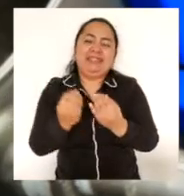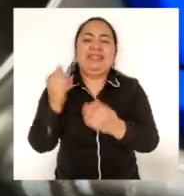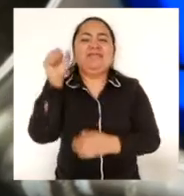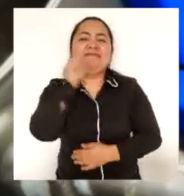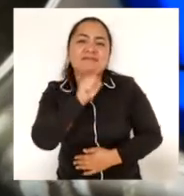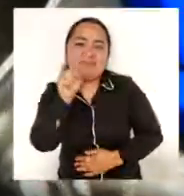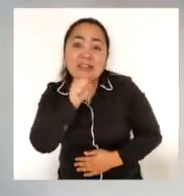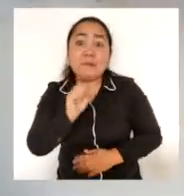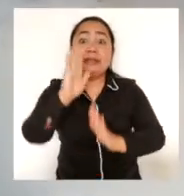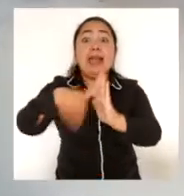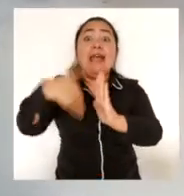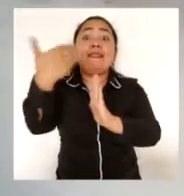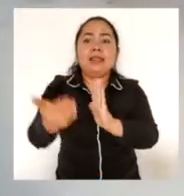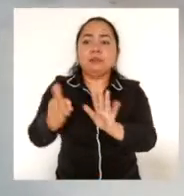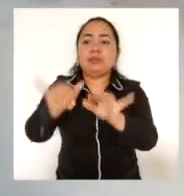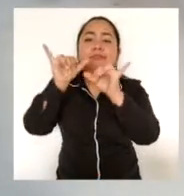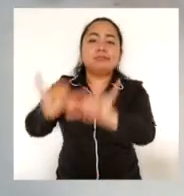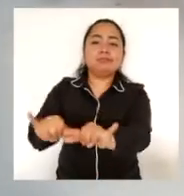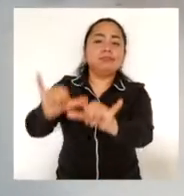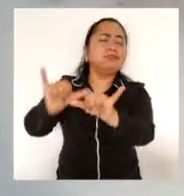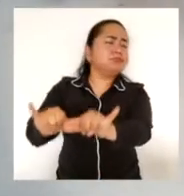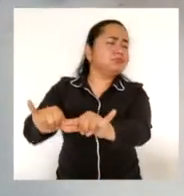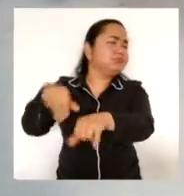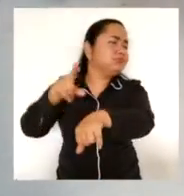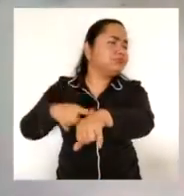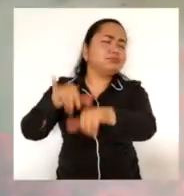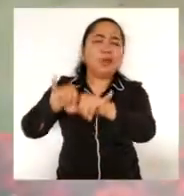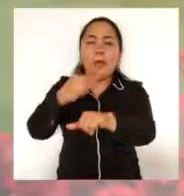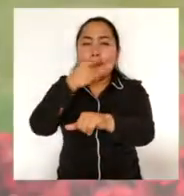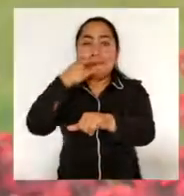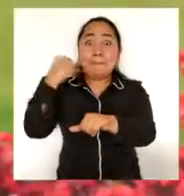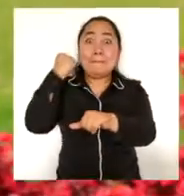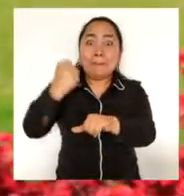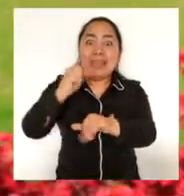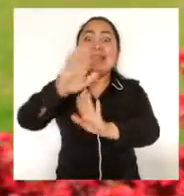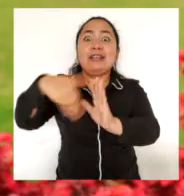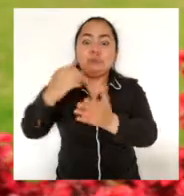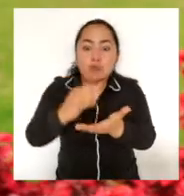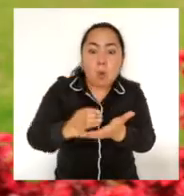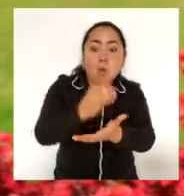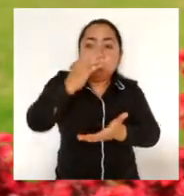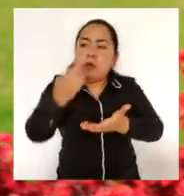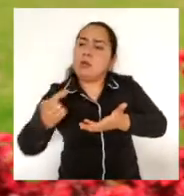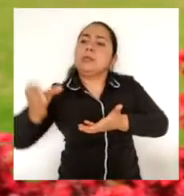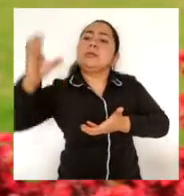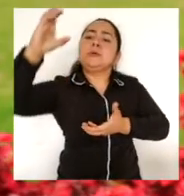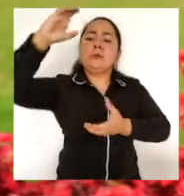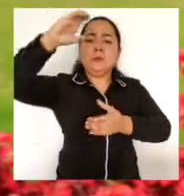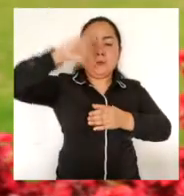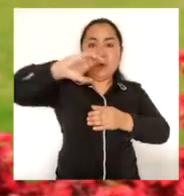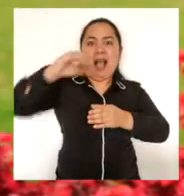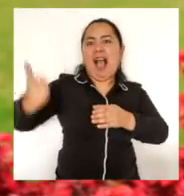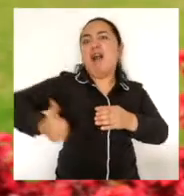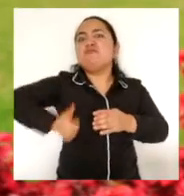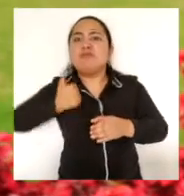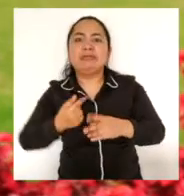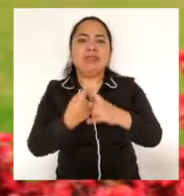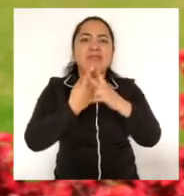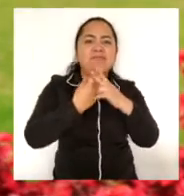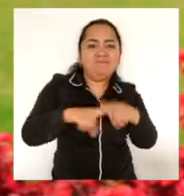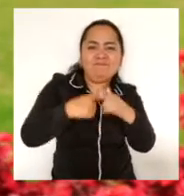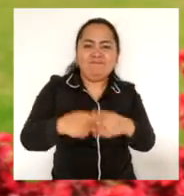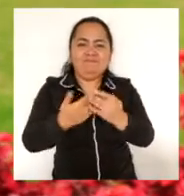cerveza, una posterior fermentación y el embotellado, teniendo pues el aprovechamiento de todos los